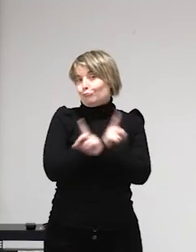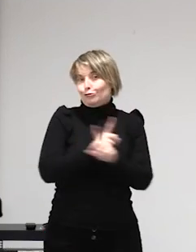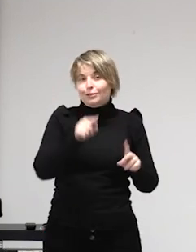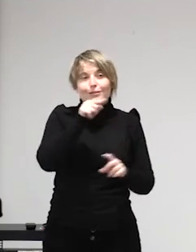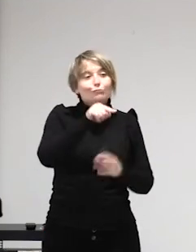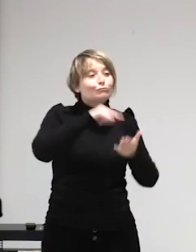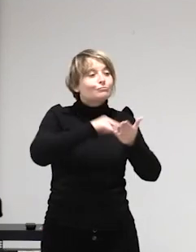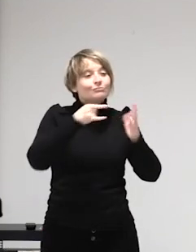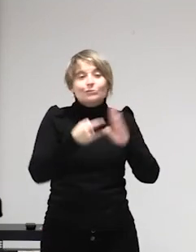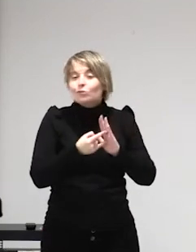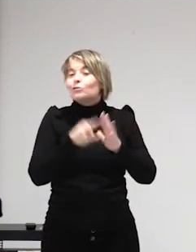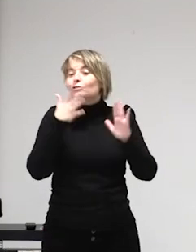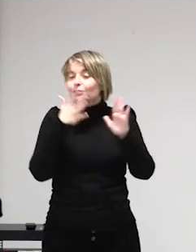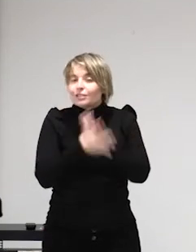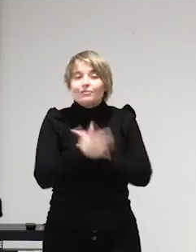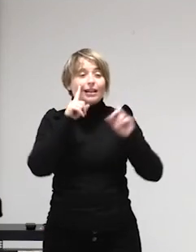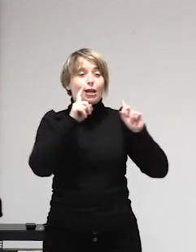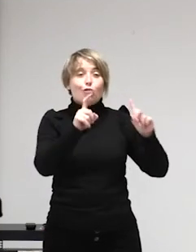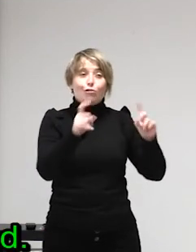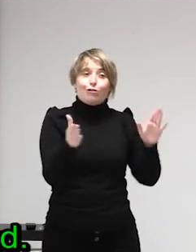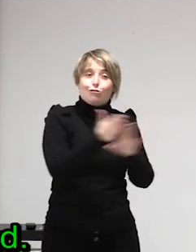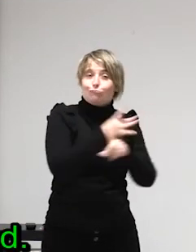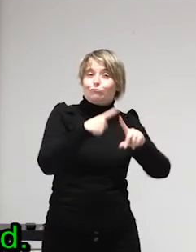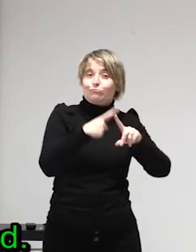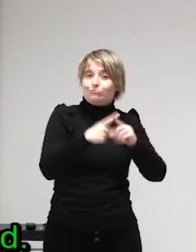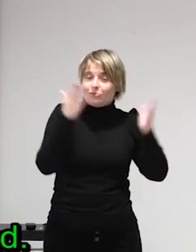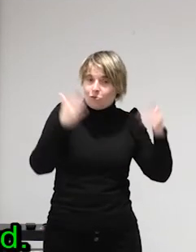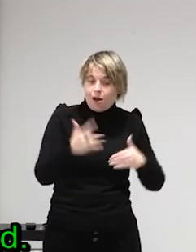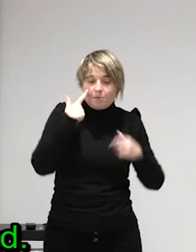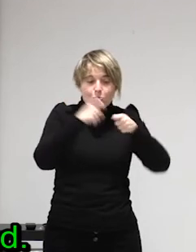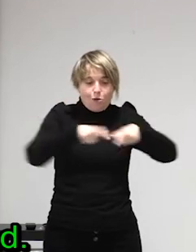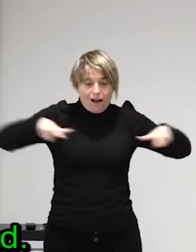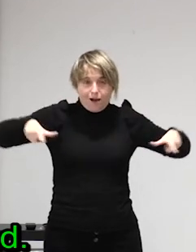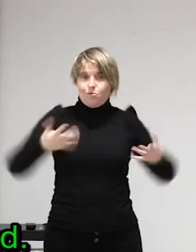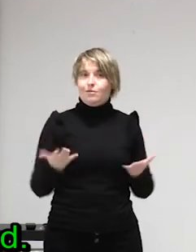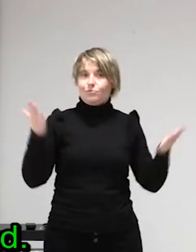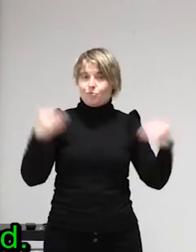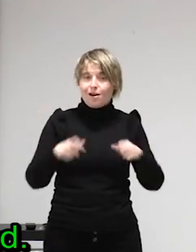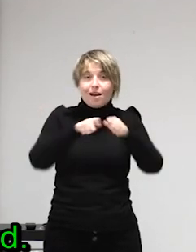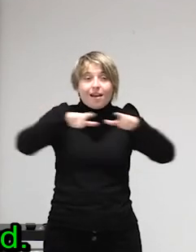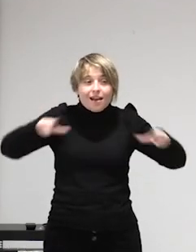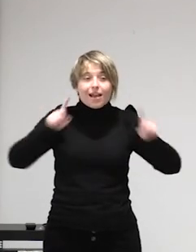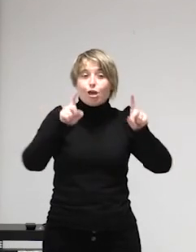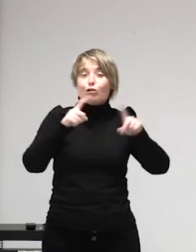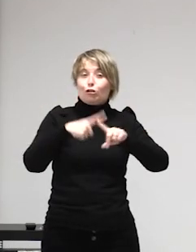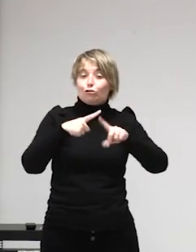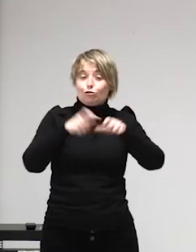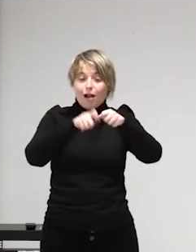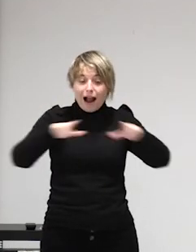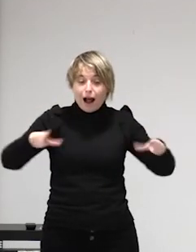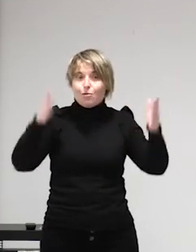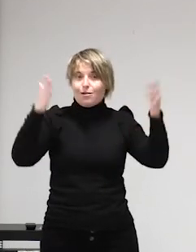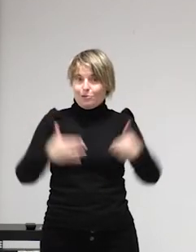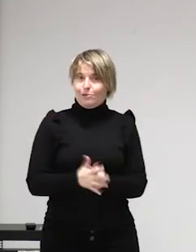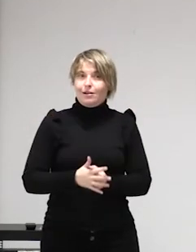yo me pregunto ¿cómo puede hablar una persona sobre trabajo sexual si no lo ha vivenciado? y hablar además con tanta seguridad yo creo que habla con